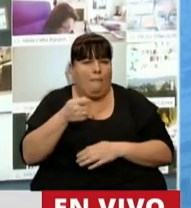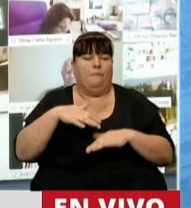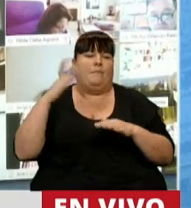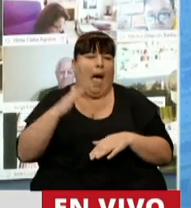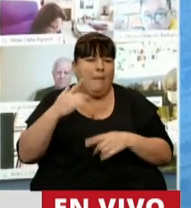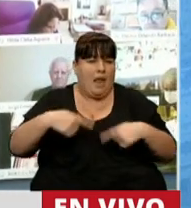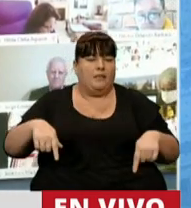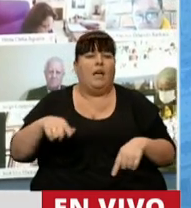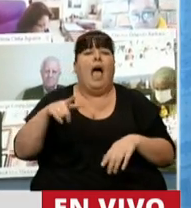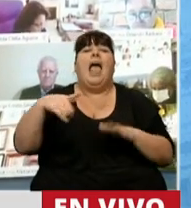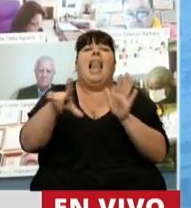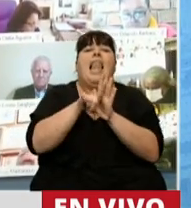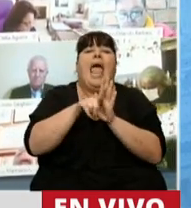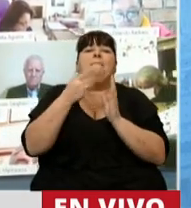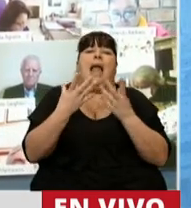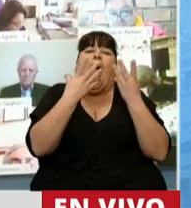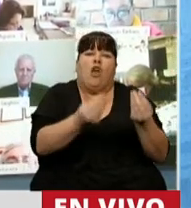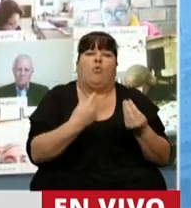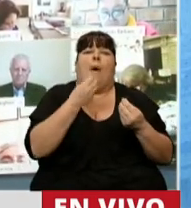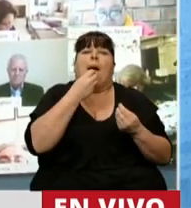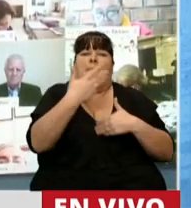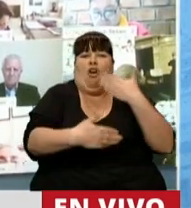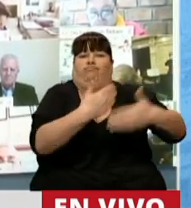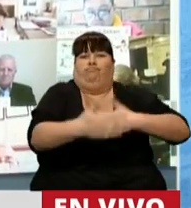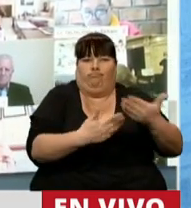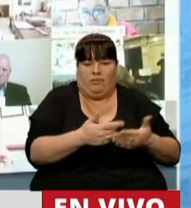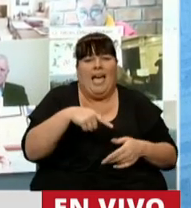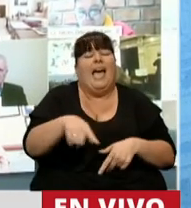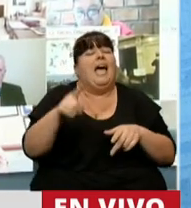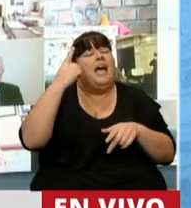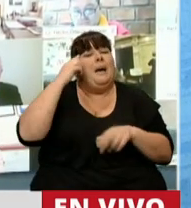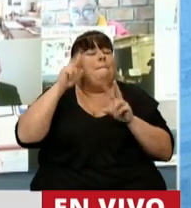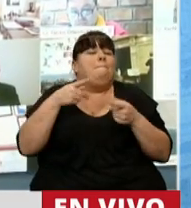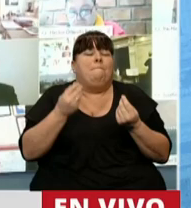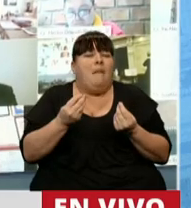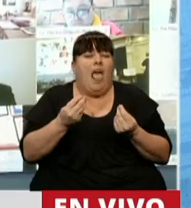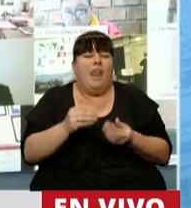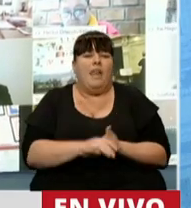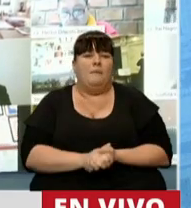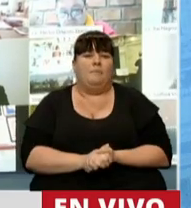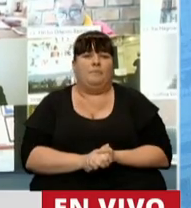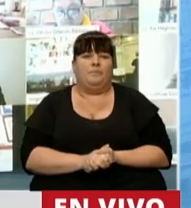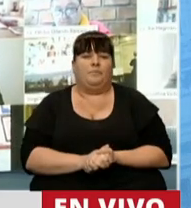legislando para los que necesitan salir adelante. La idea es una